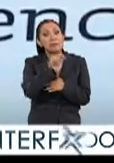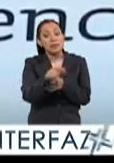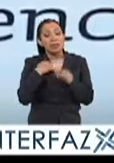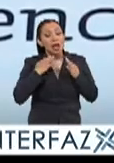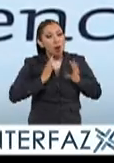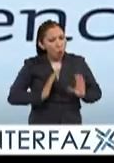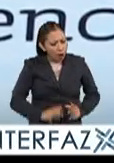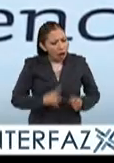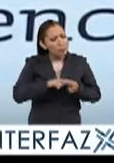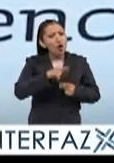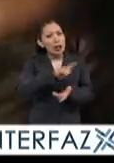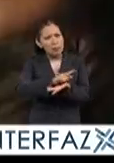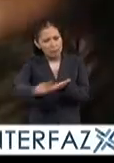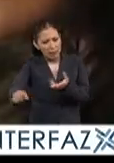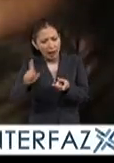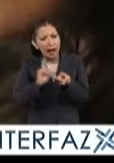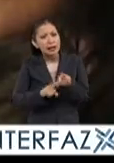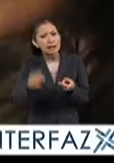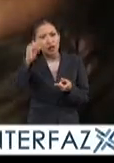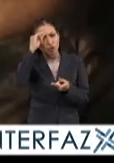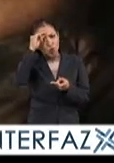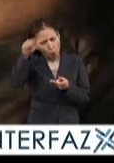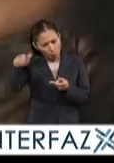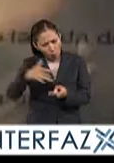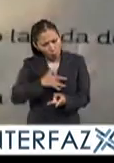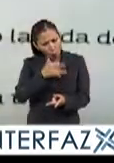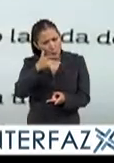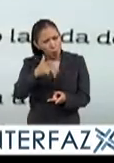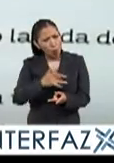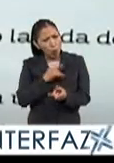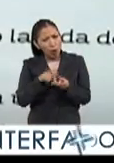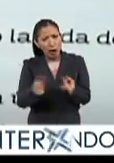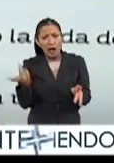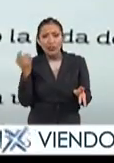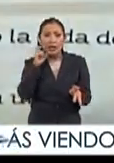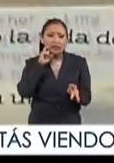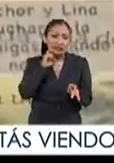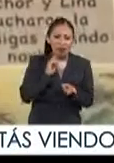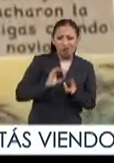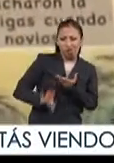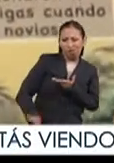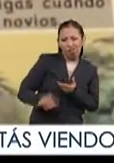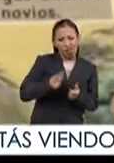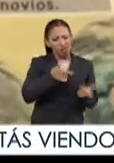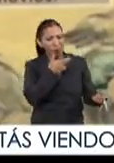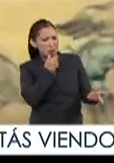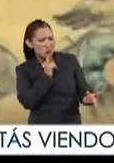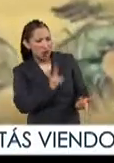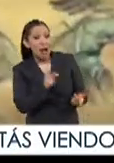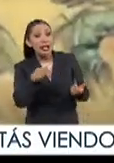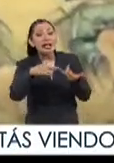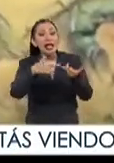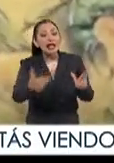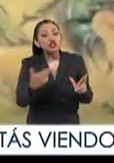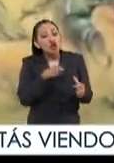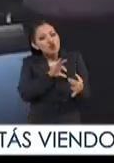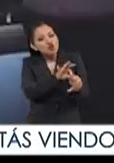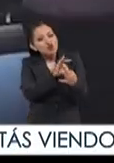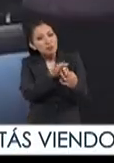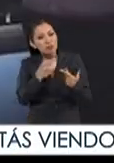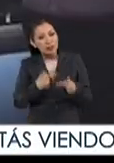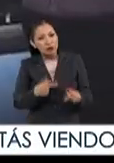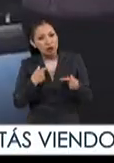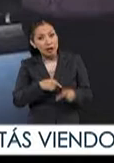fisiología de higiene de inteligencia emocional de sexismo y de entender las relaciones afectivas